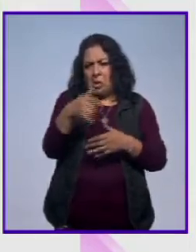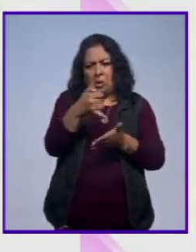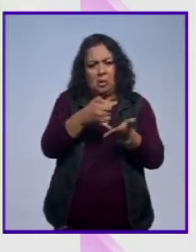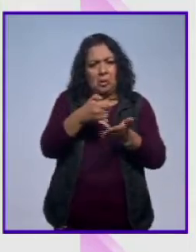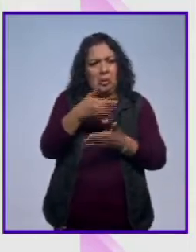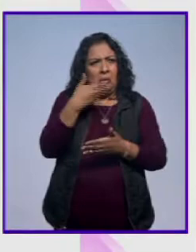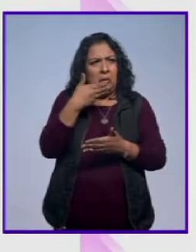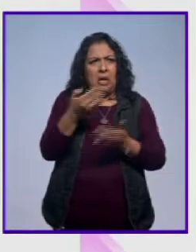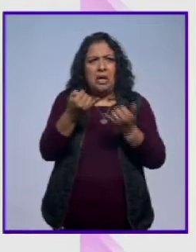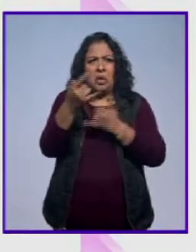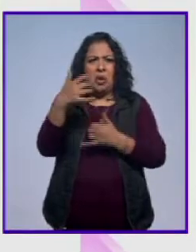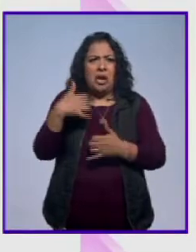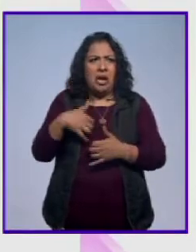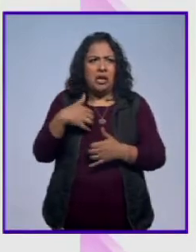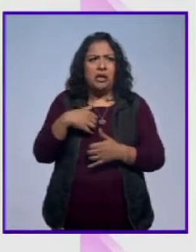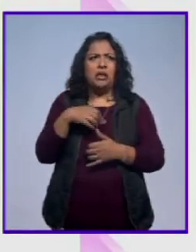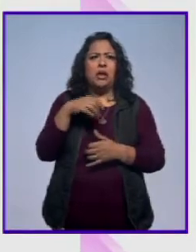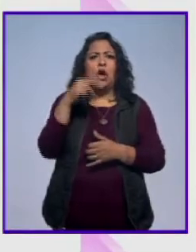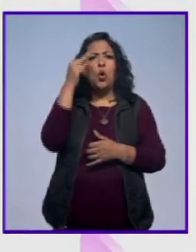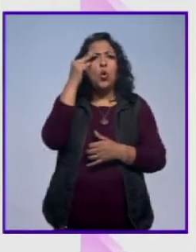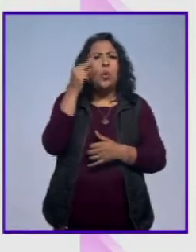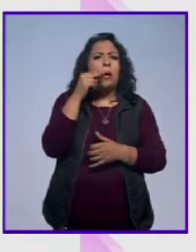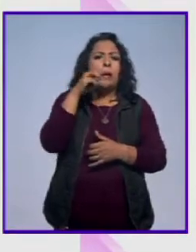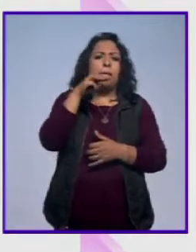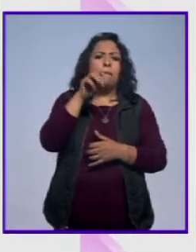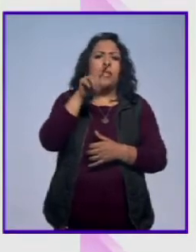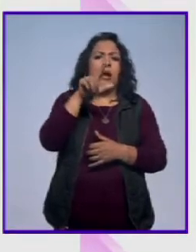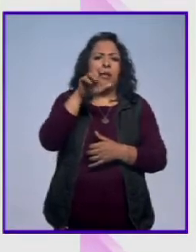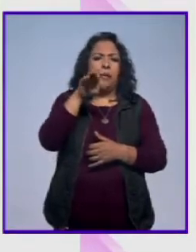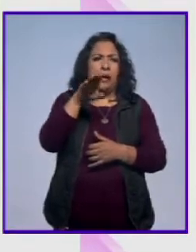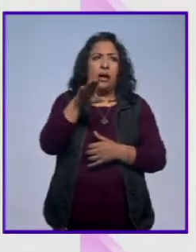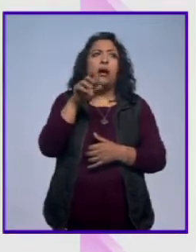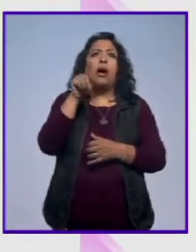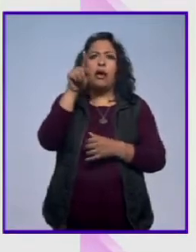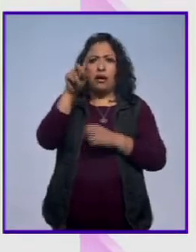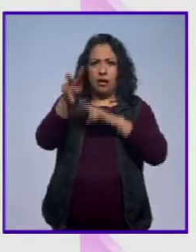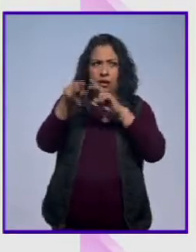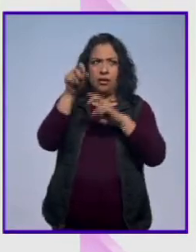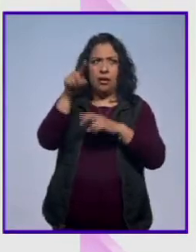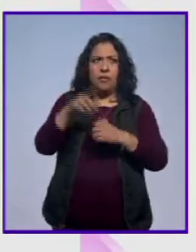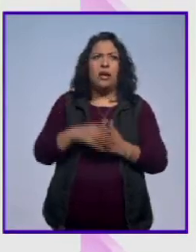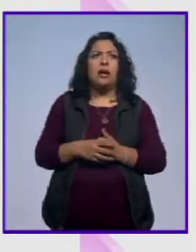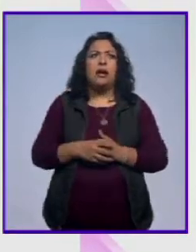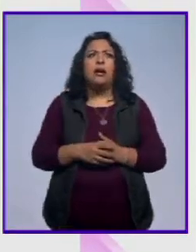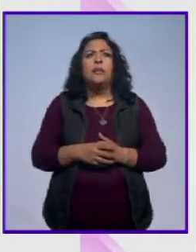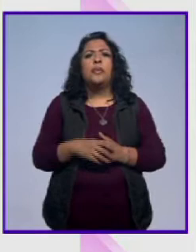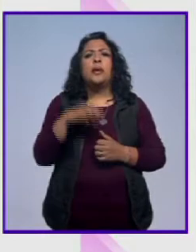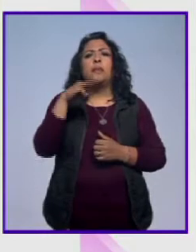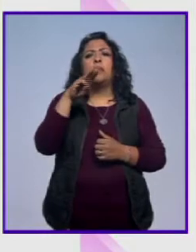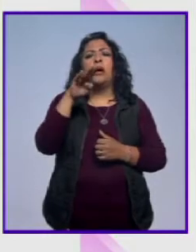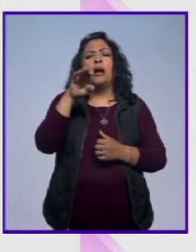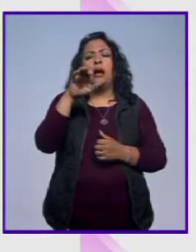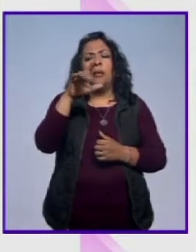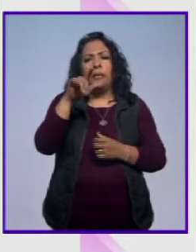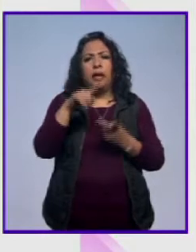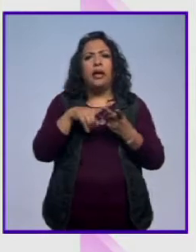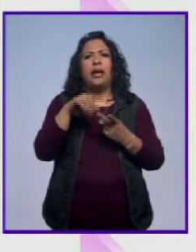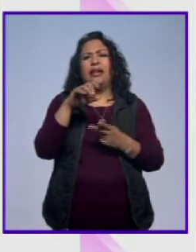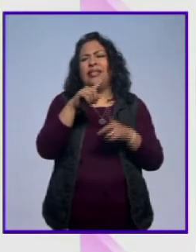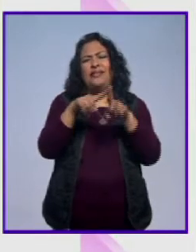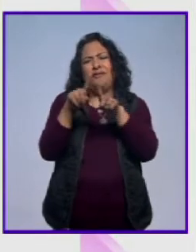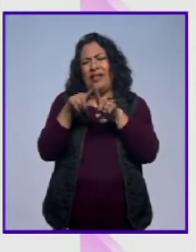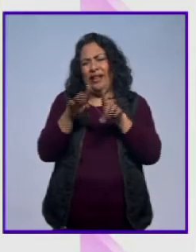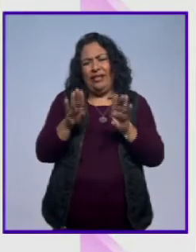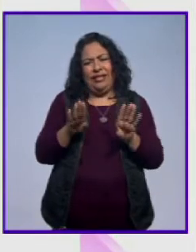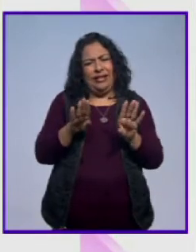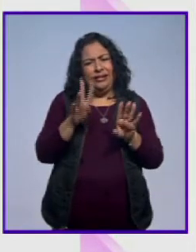se puede dar, por ejemplo en Argentina la uva Malbec, que también por cierto se cultiva allá, Malbec, Shiraz, Cabernet Sauvignon, en fin,